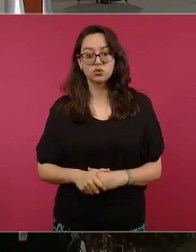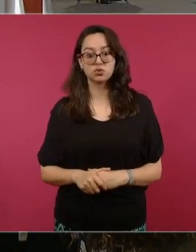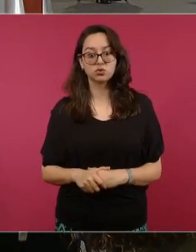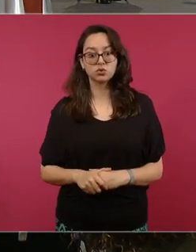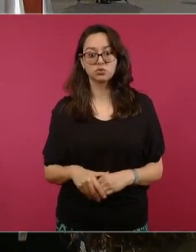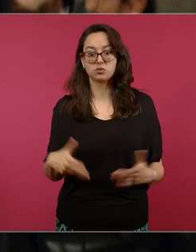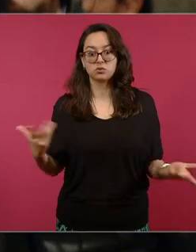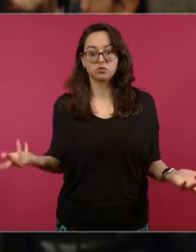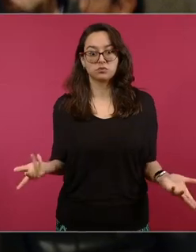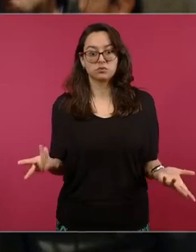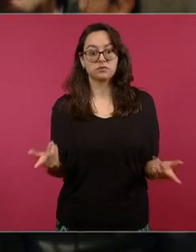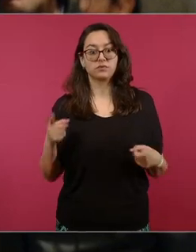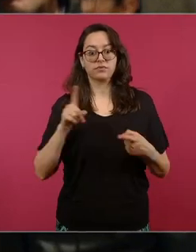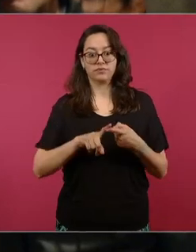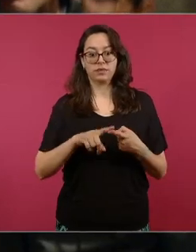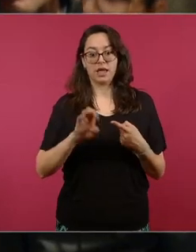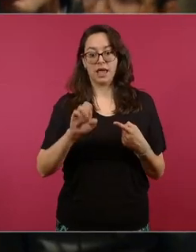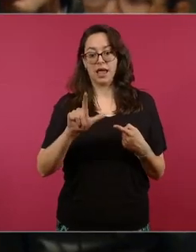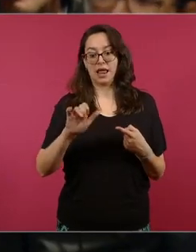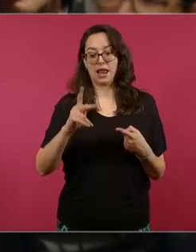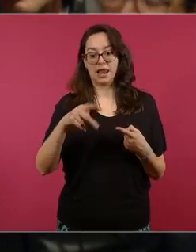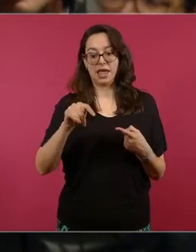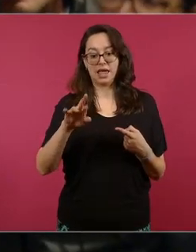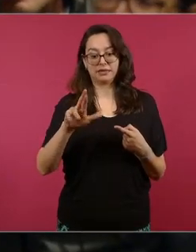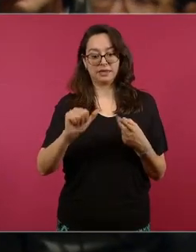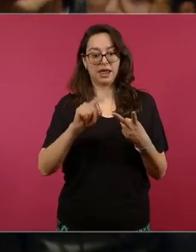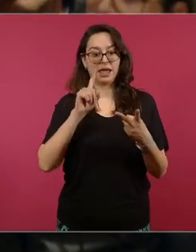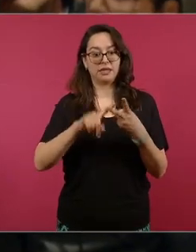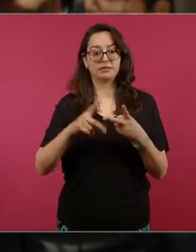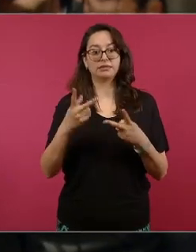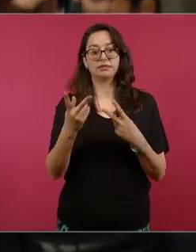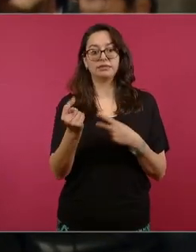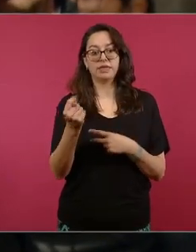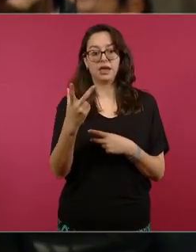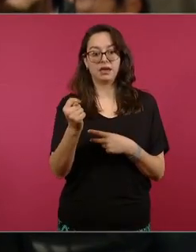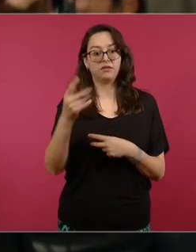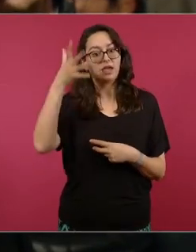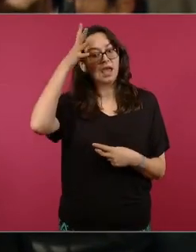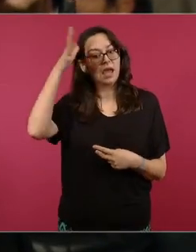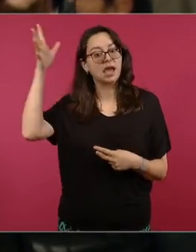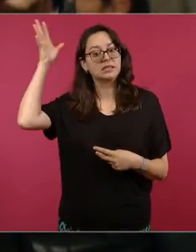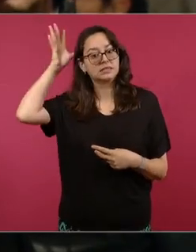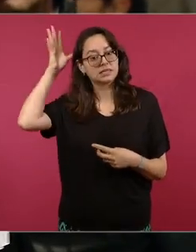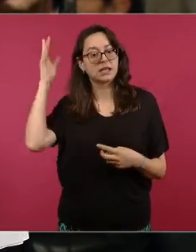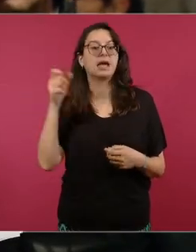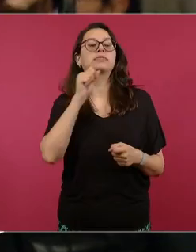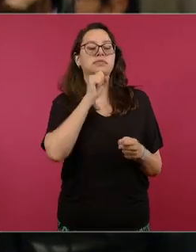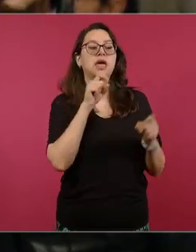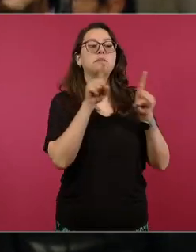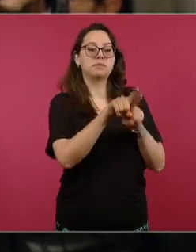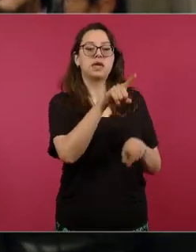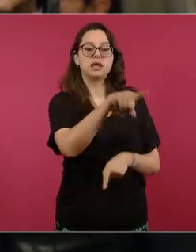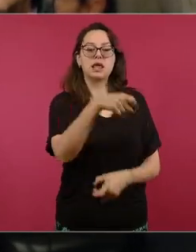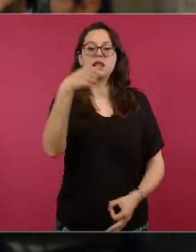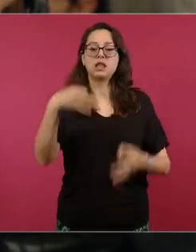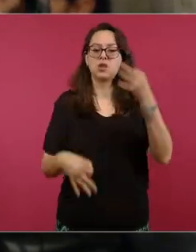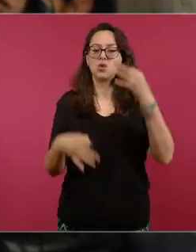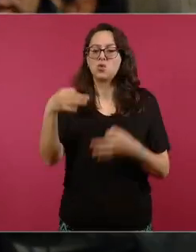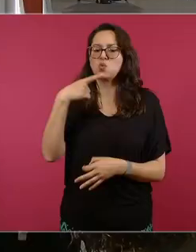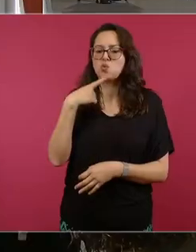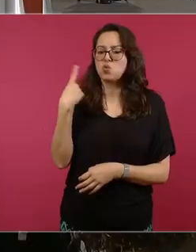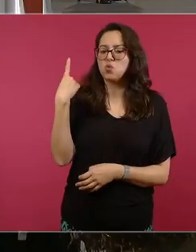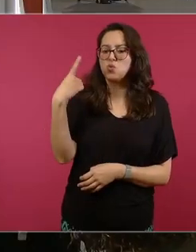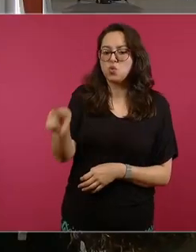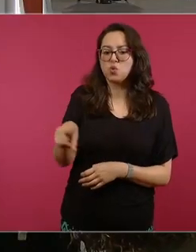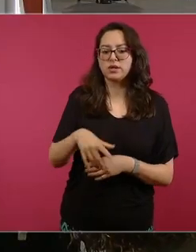del grupo electra y de televisión azteca que también salinas pliego combate en el poder judicial aquí está